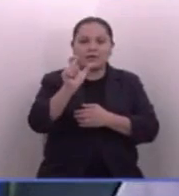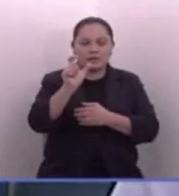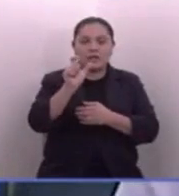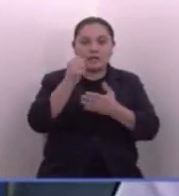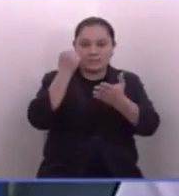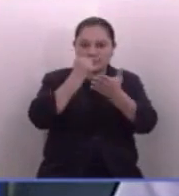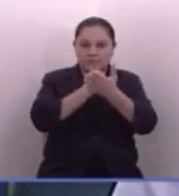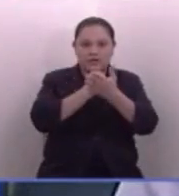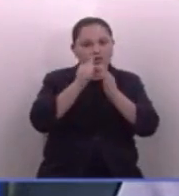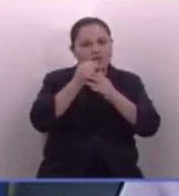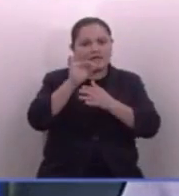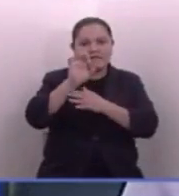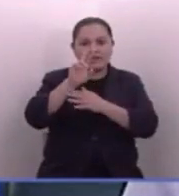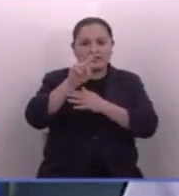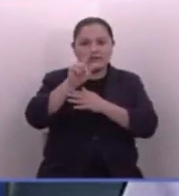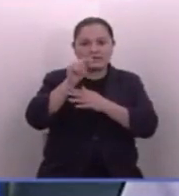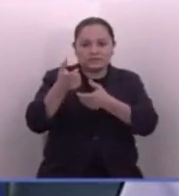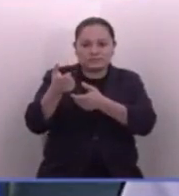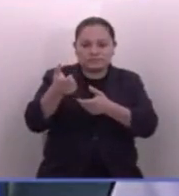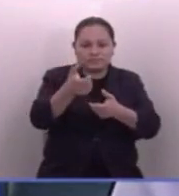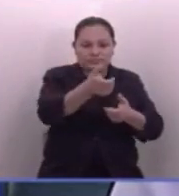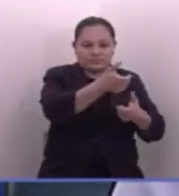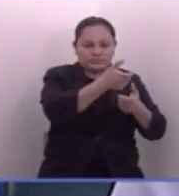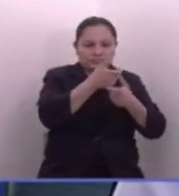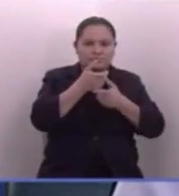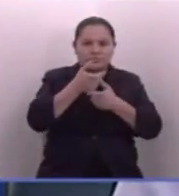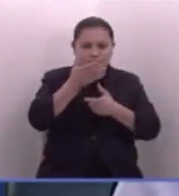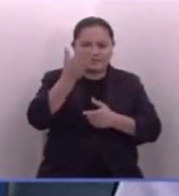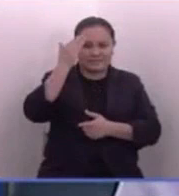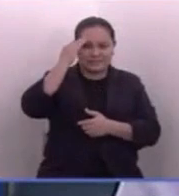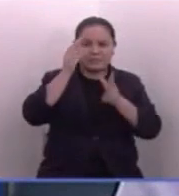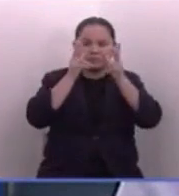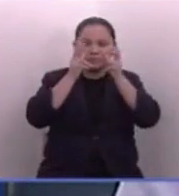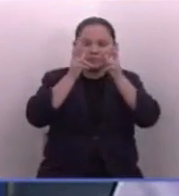Sin duda, ustedes que me están escuchando, saben de lo que estoy hablando.